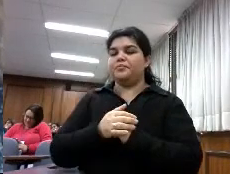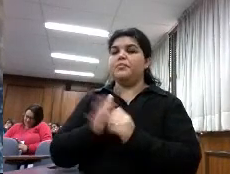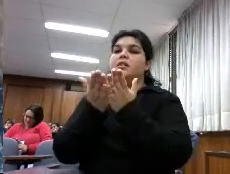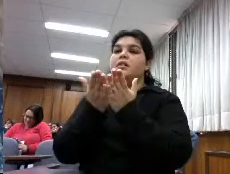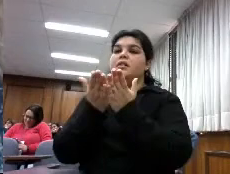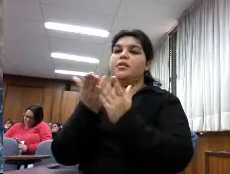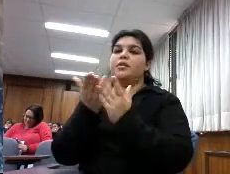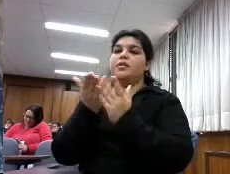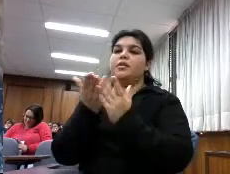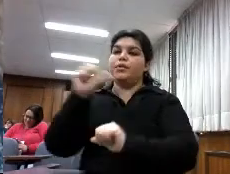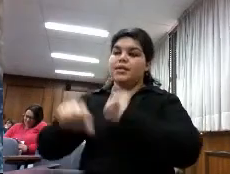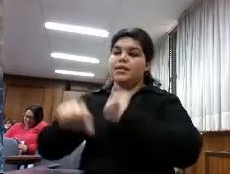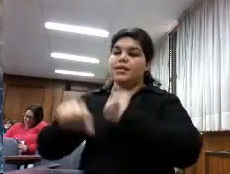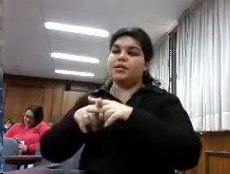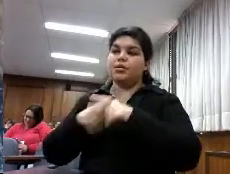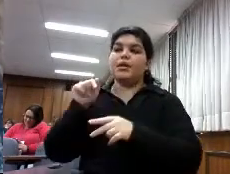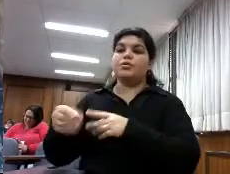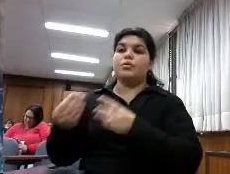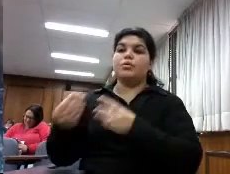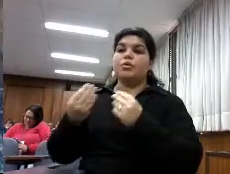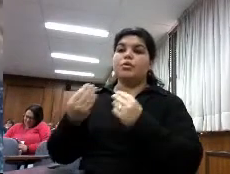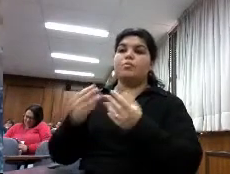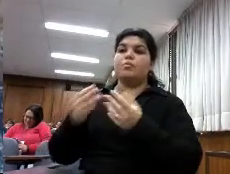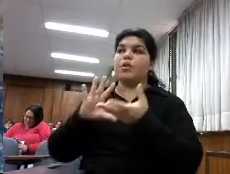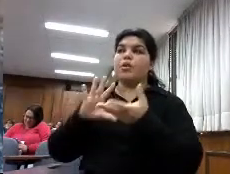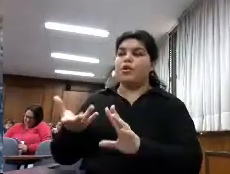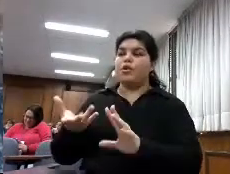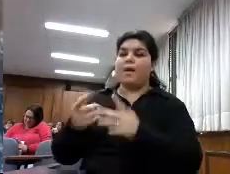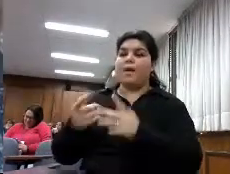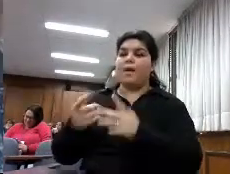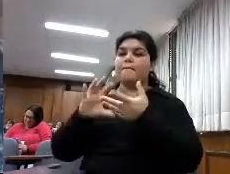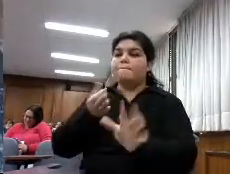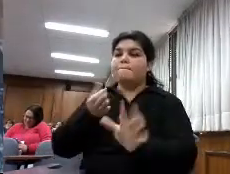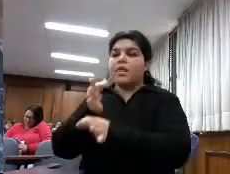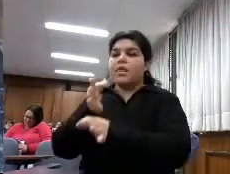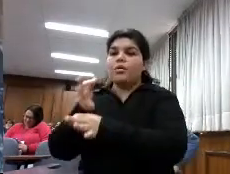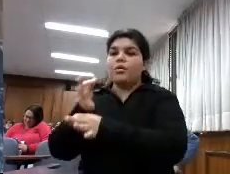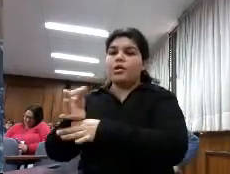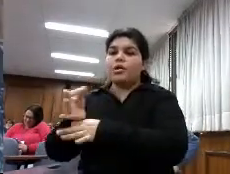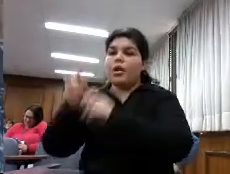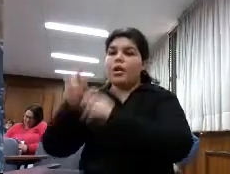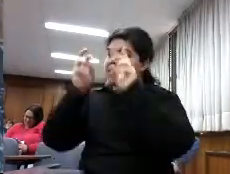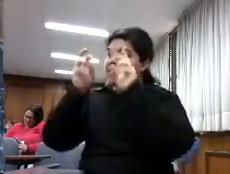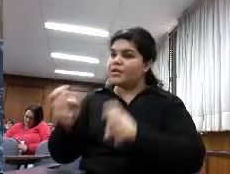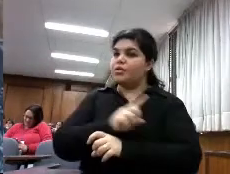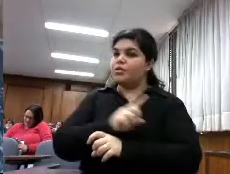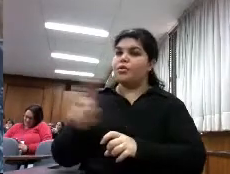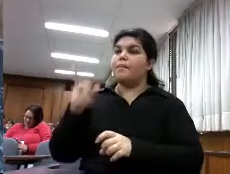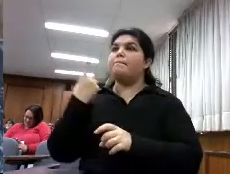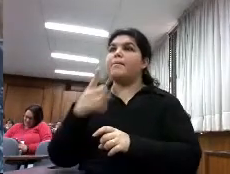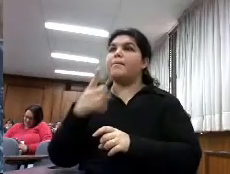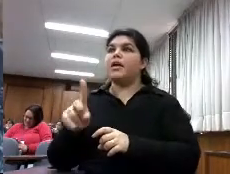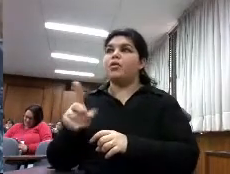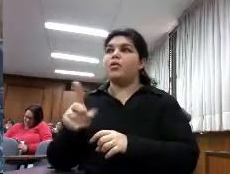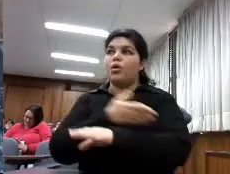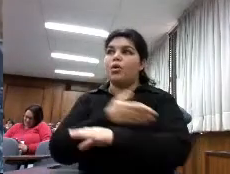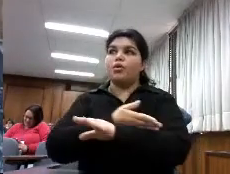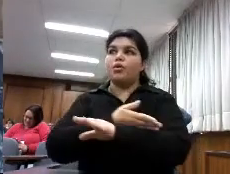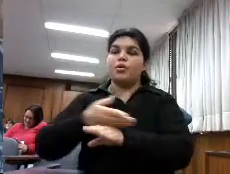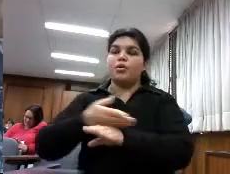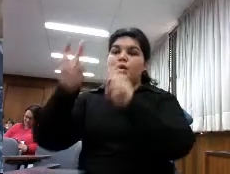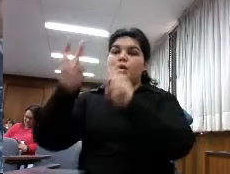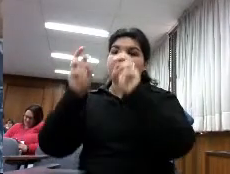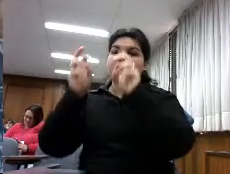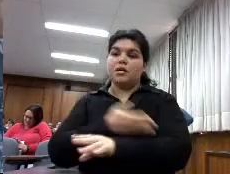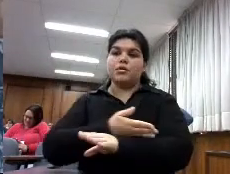es un material pedagógico pero no es un material de investigación pero sí sigue siendo un material de investigación en ciencias sociales